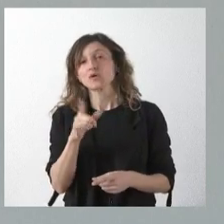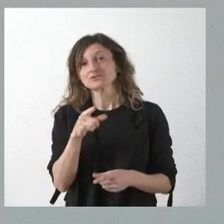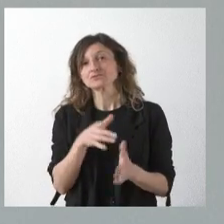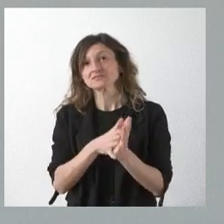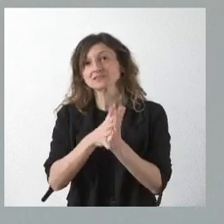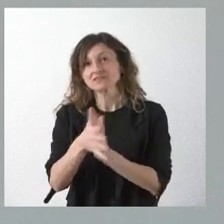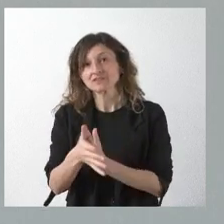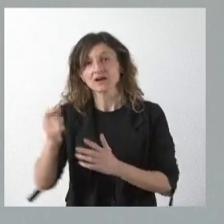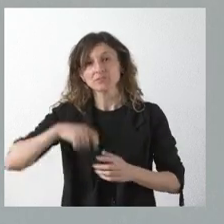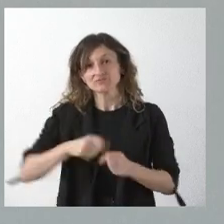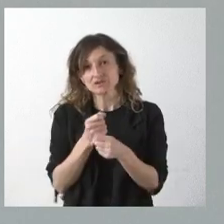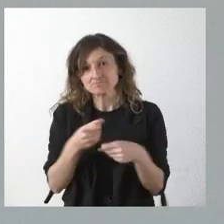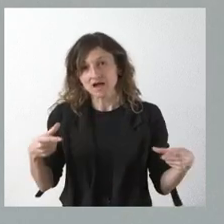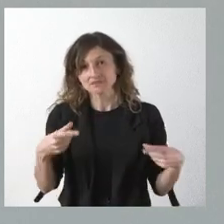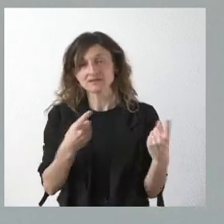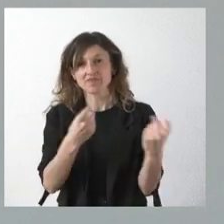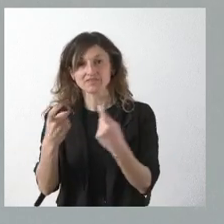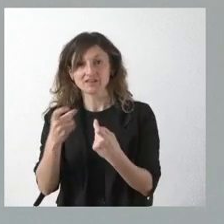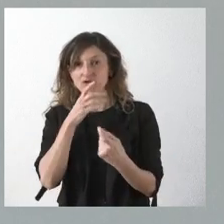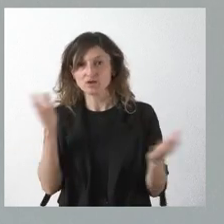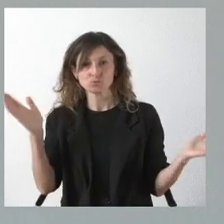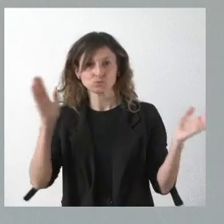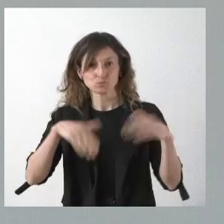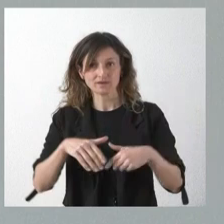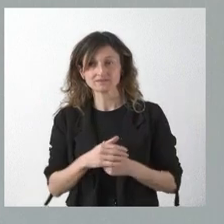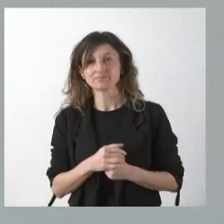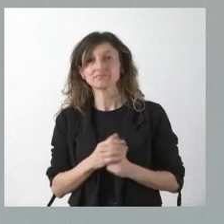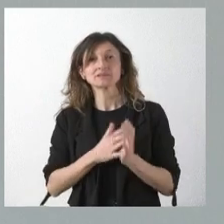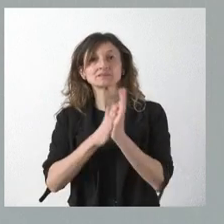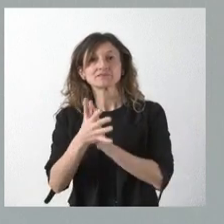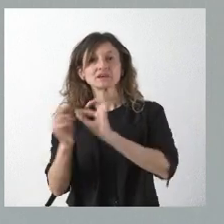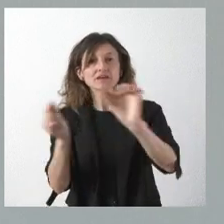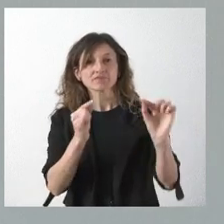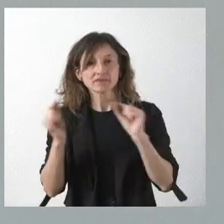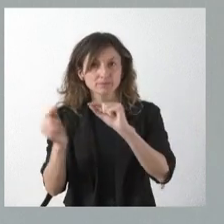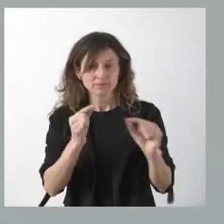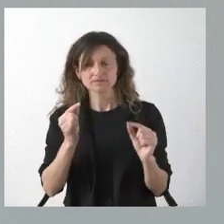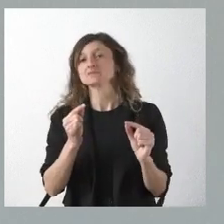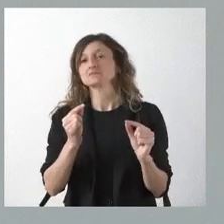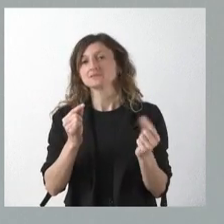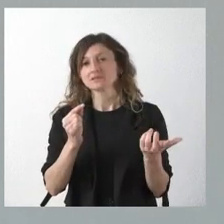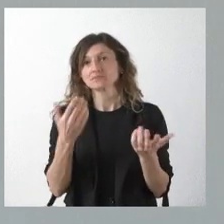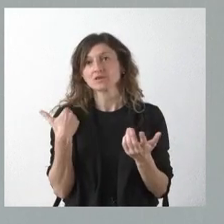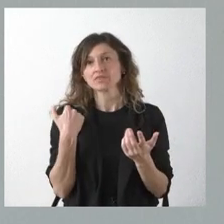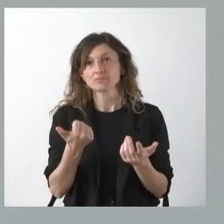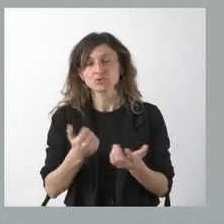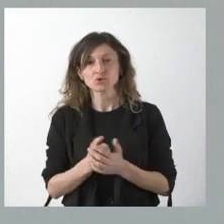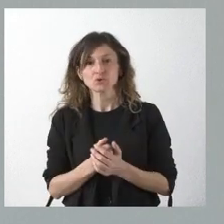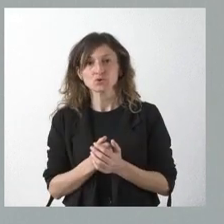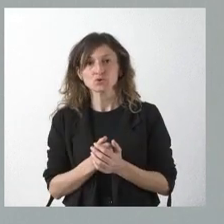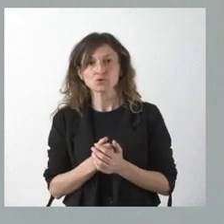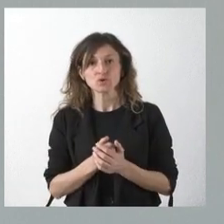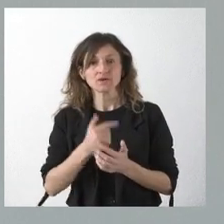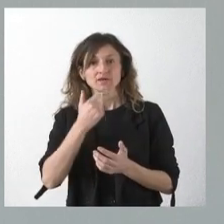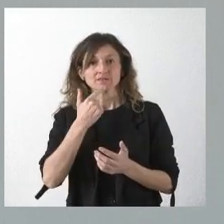por disponer de algún profesional más que hoy en día no hay. Esto nos lleva al debate de que, recientemente, ha habido